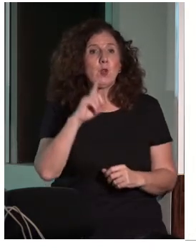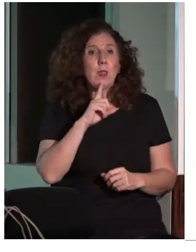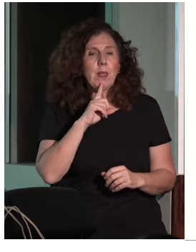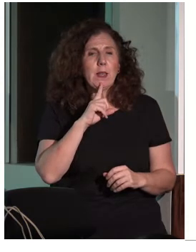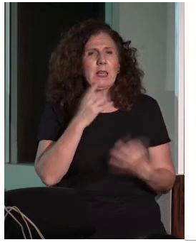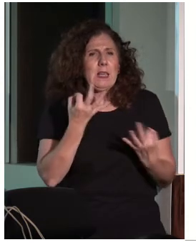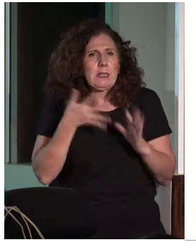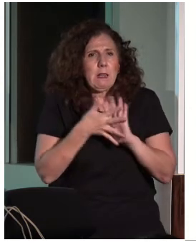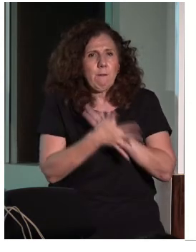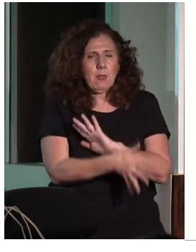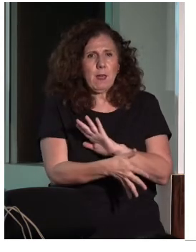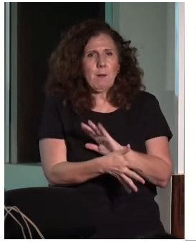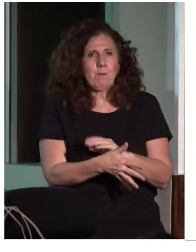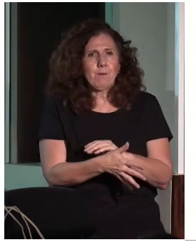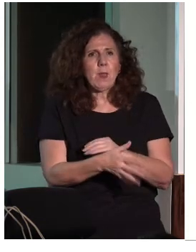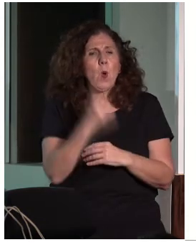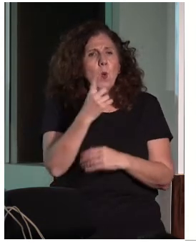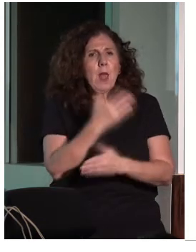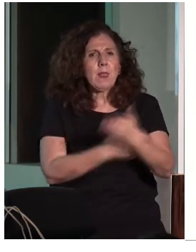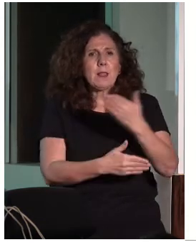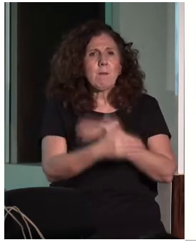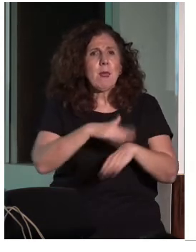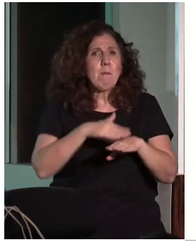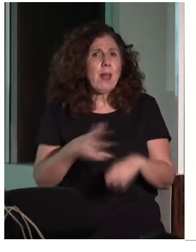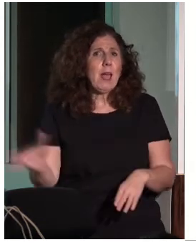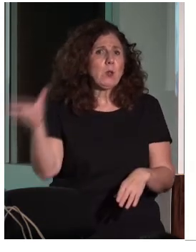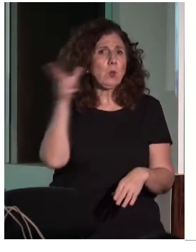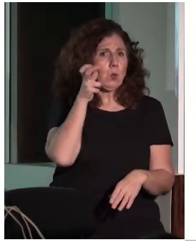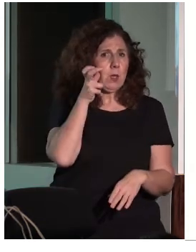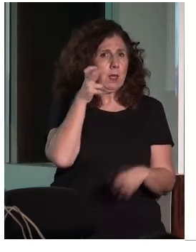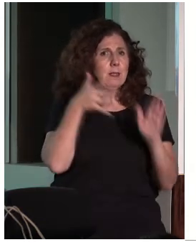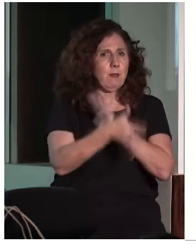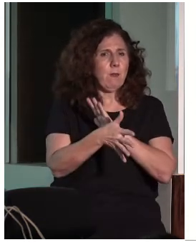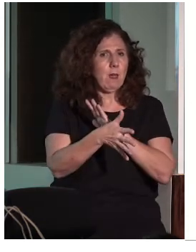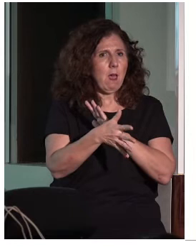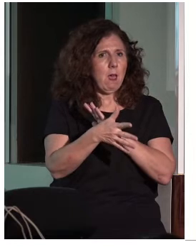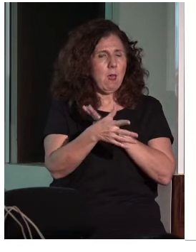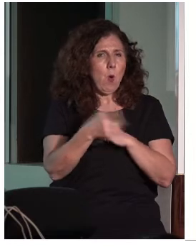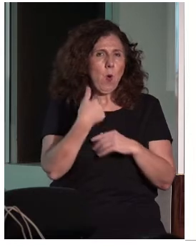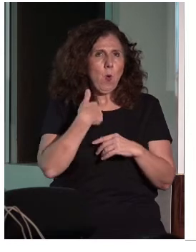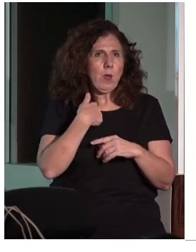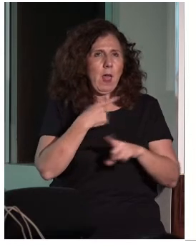produce una discapacidad para oír, lo que implica un déficit en el lenguaje oral.